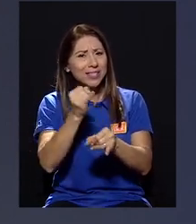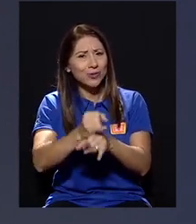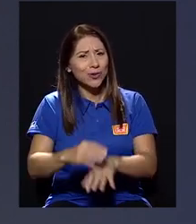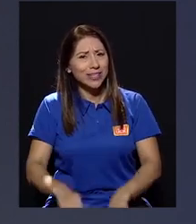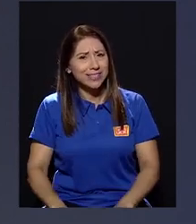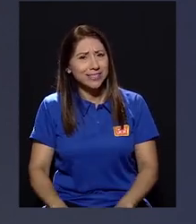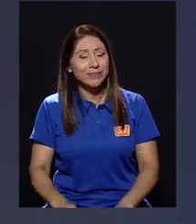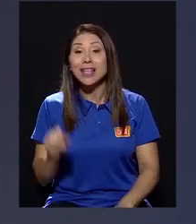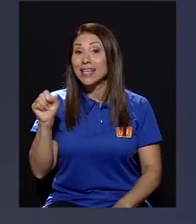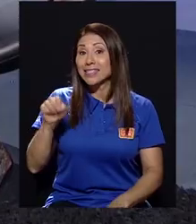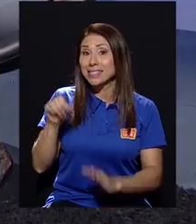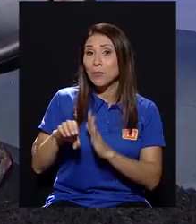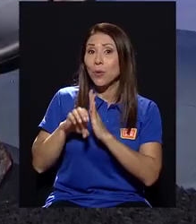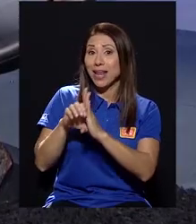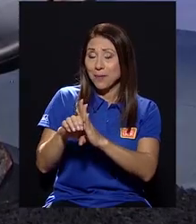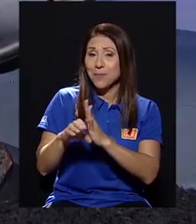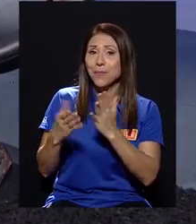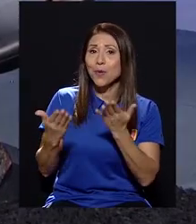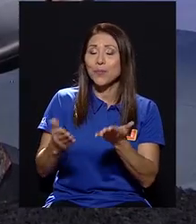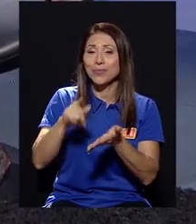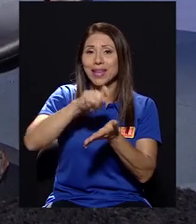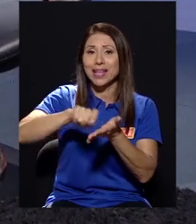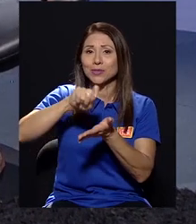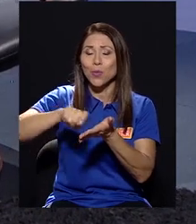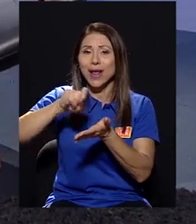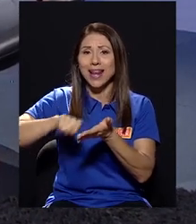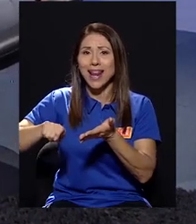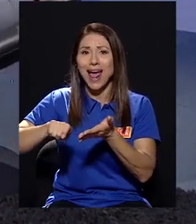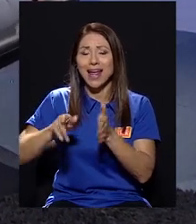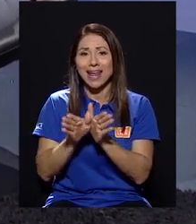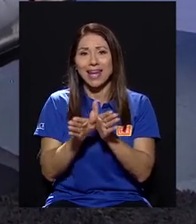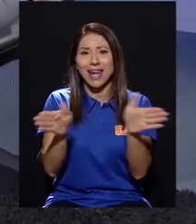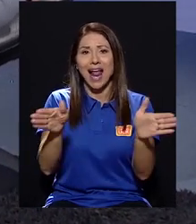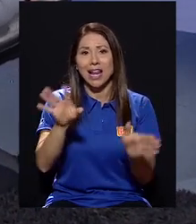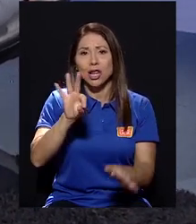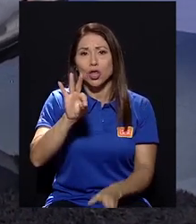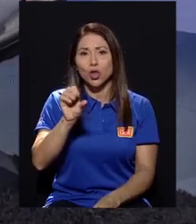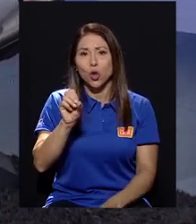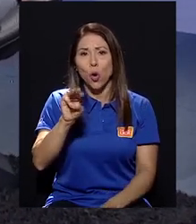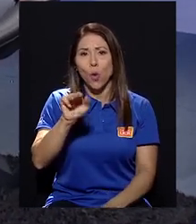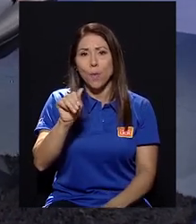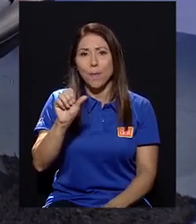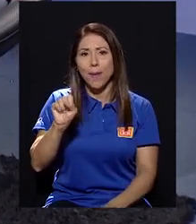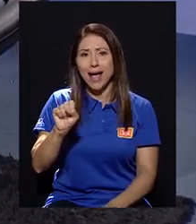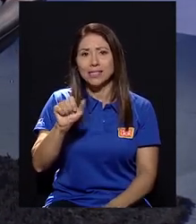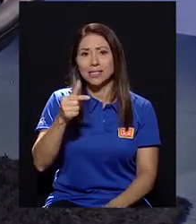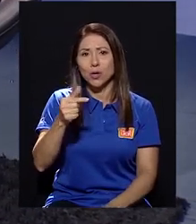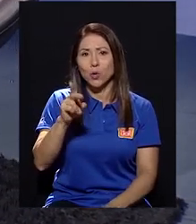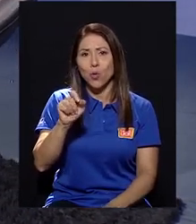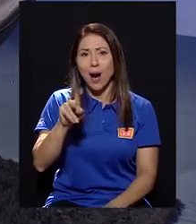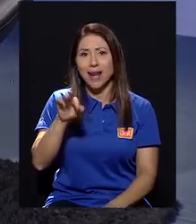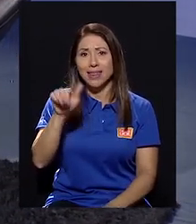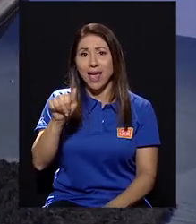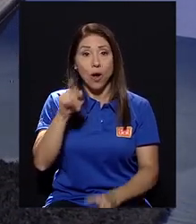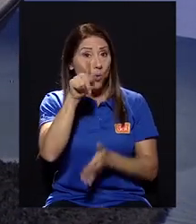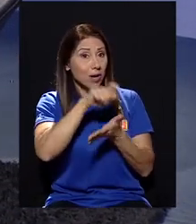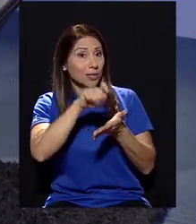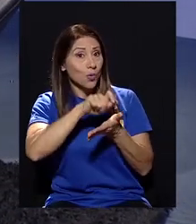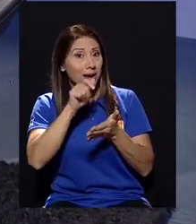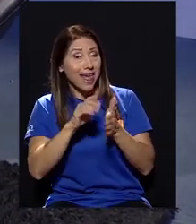instituciones. Sí, por ejemplo, y que la estamos tomando en cuenta, está la Escuela General Tomás Guardia. Una escuela de atención